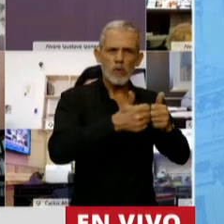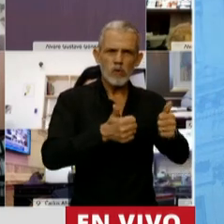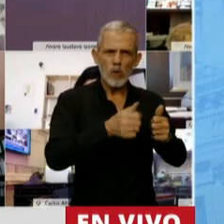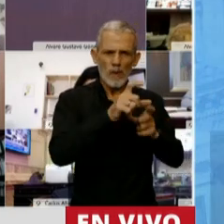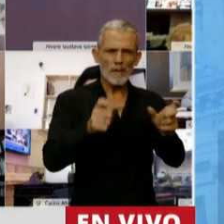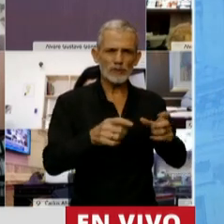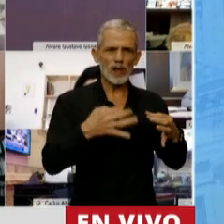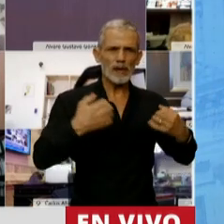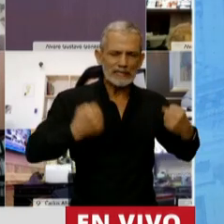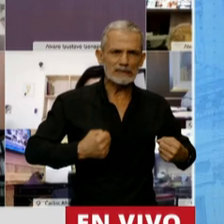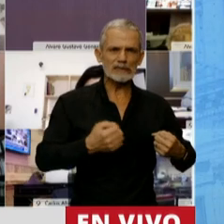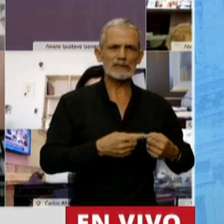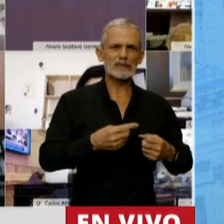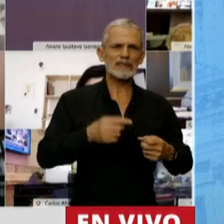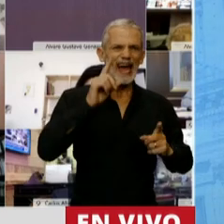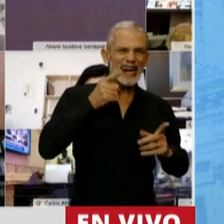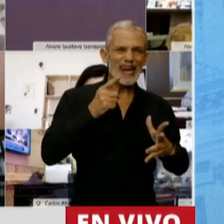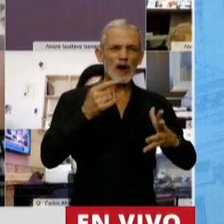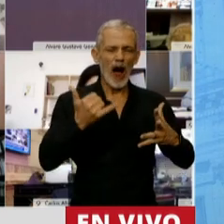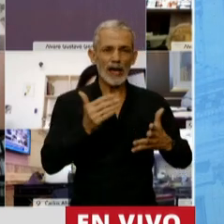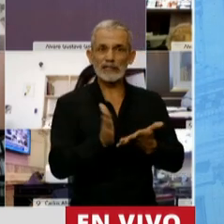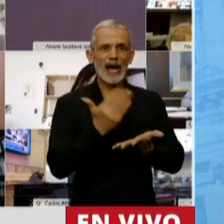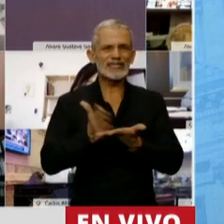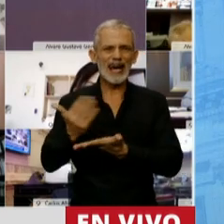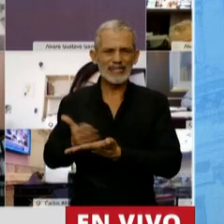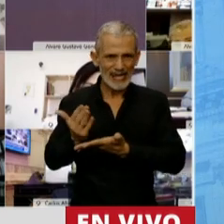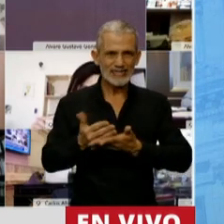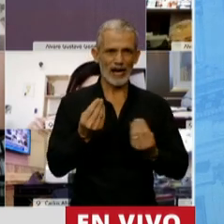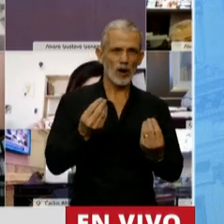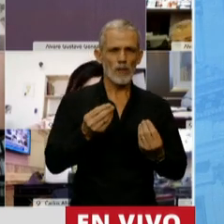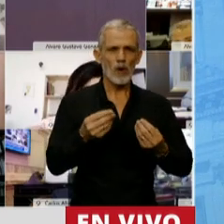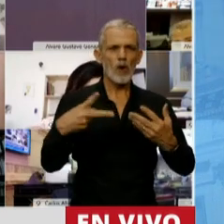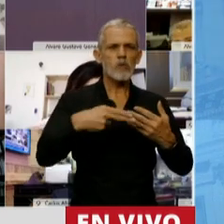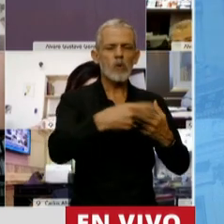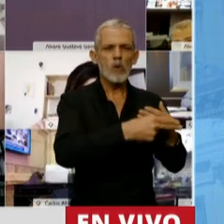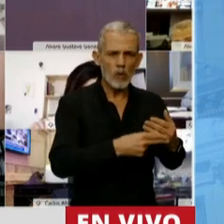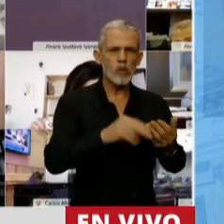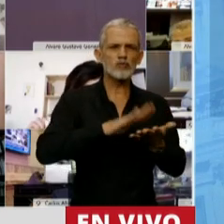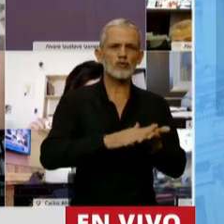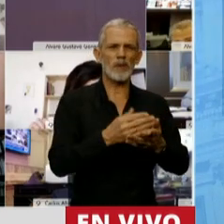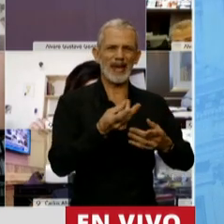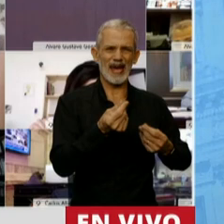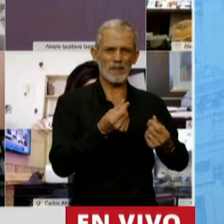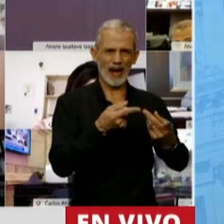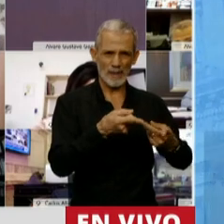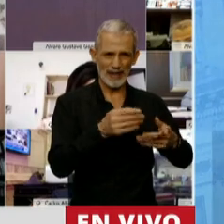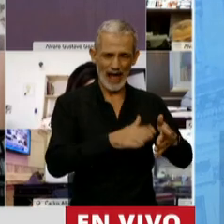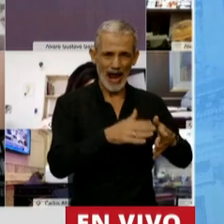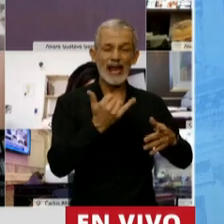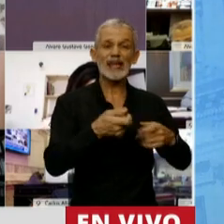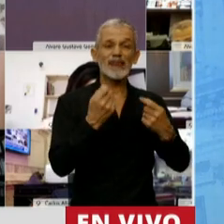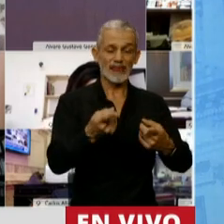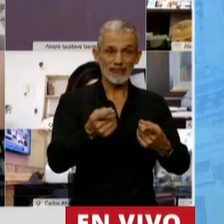en alertar sobre los riesgos de una remoción rápida de las restricciones a la cuenta capital y sobre la necesidad de